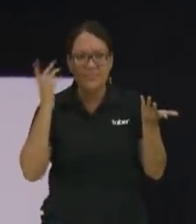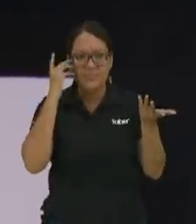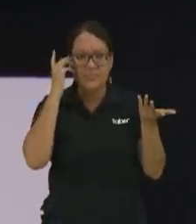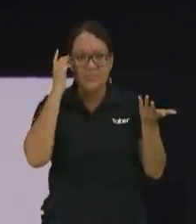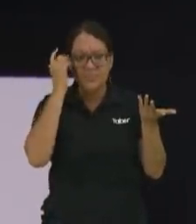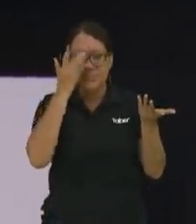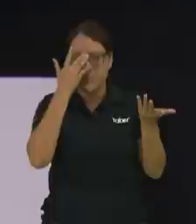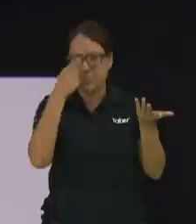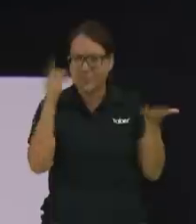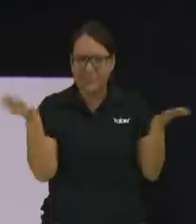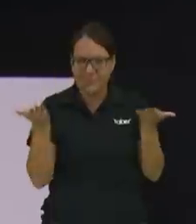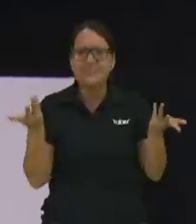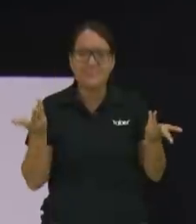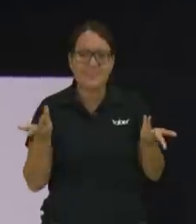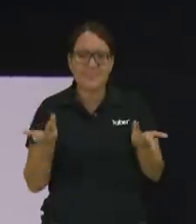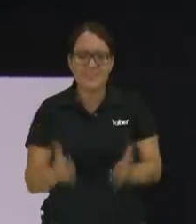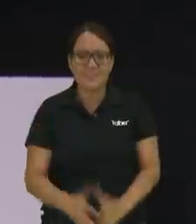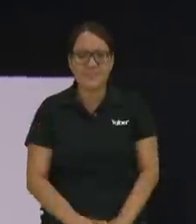qué está sembrando